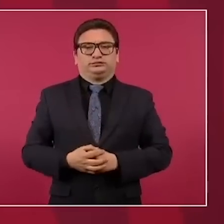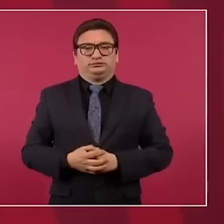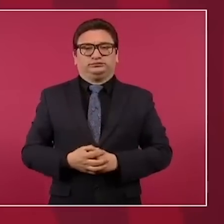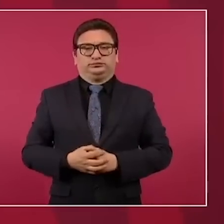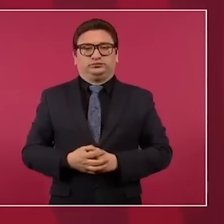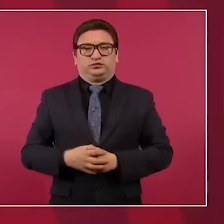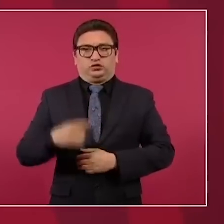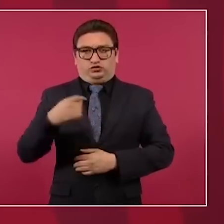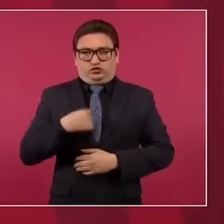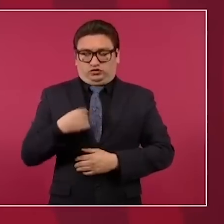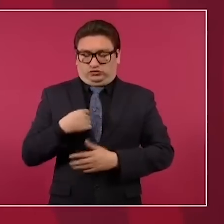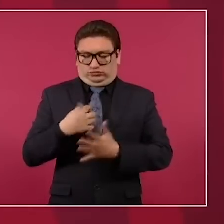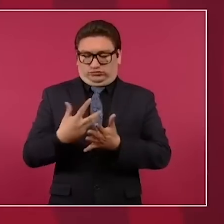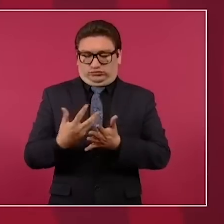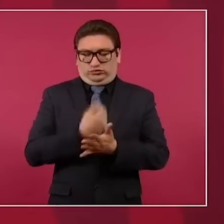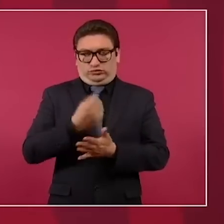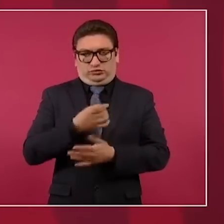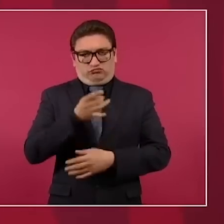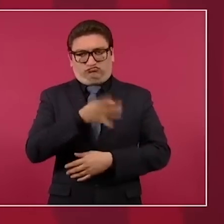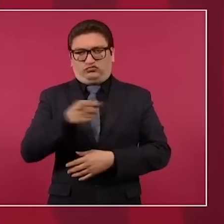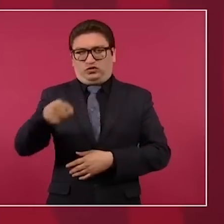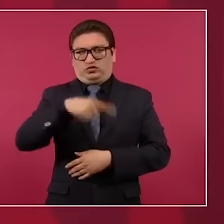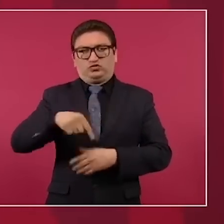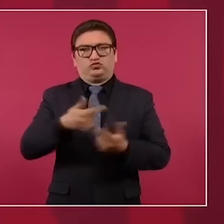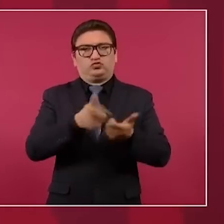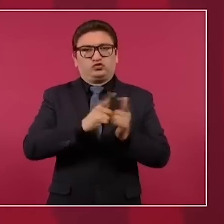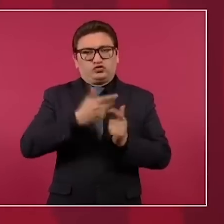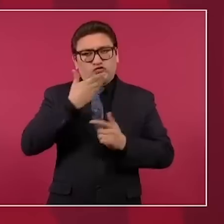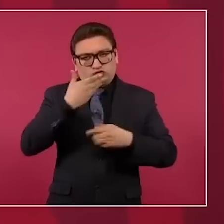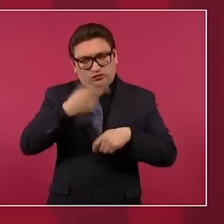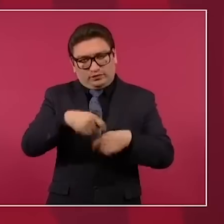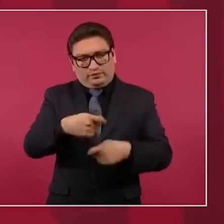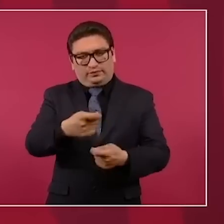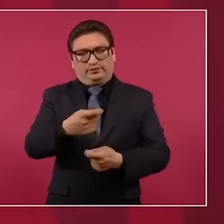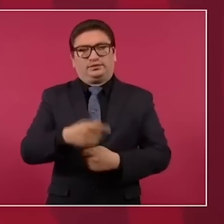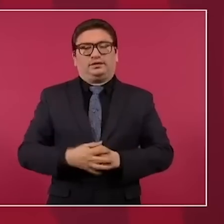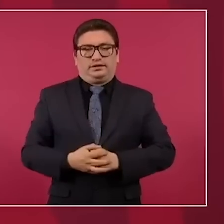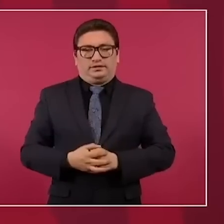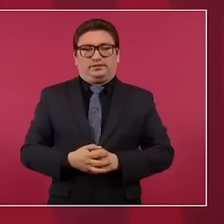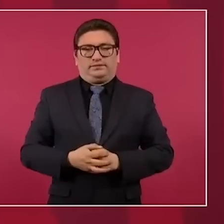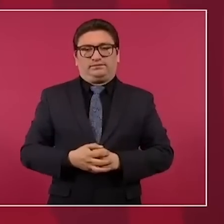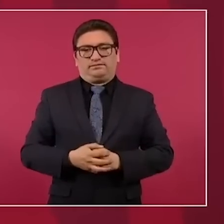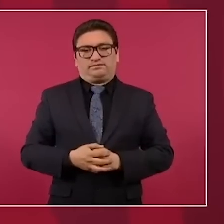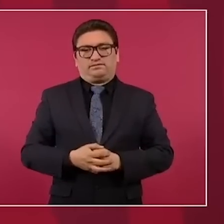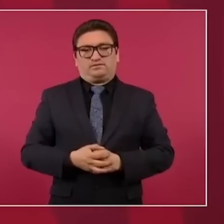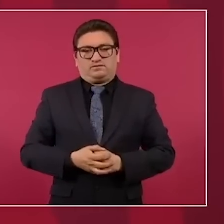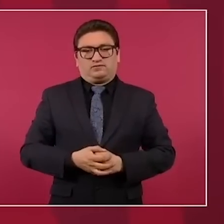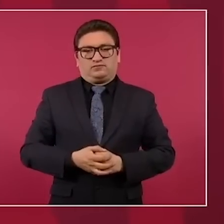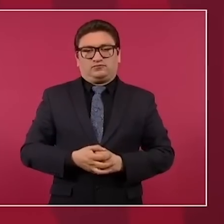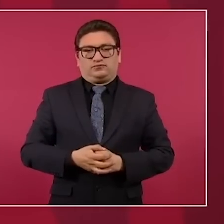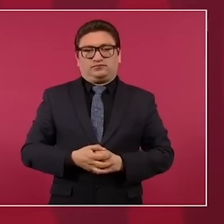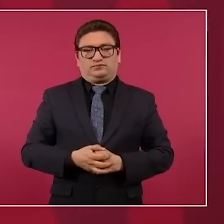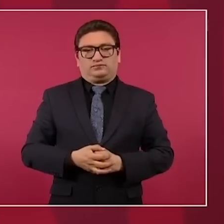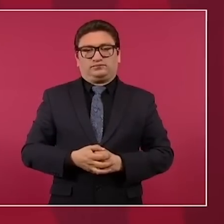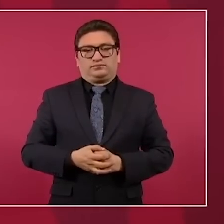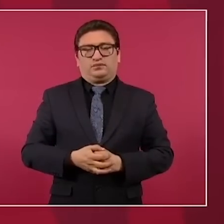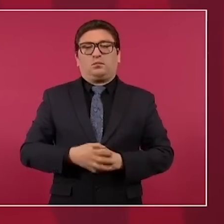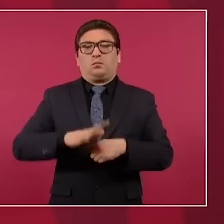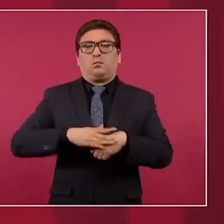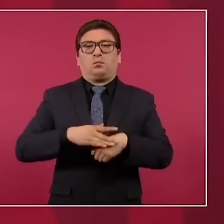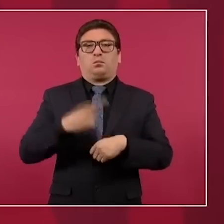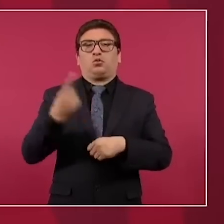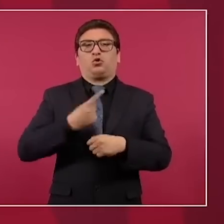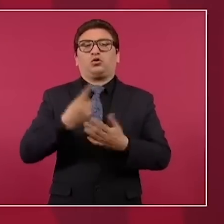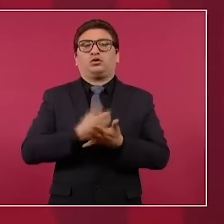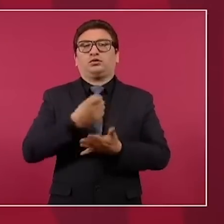ganarle a los conservadores, o sea, porque es